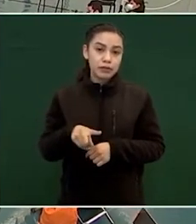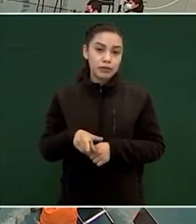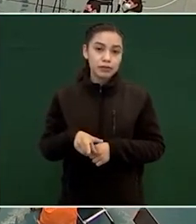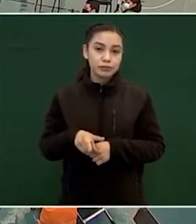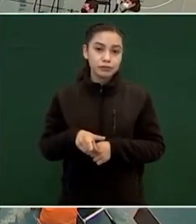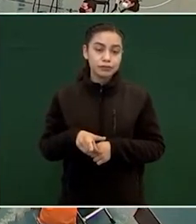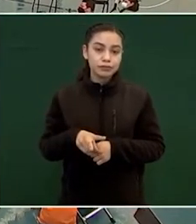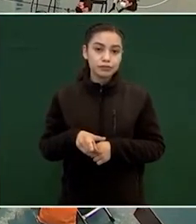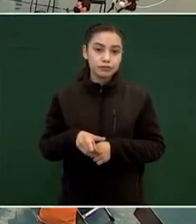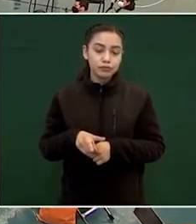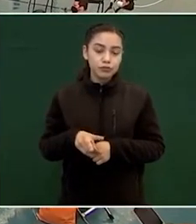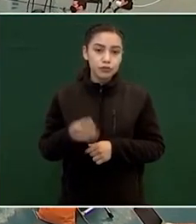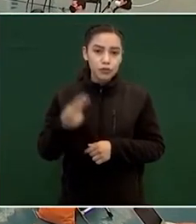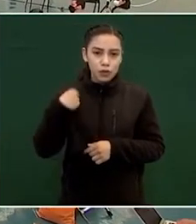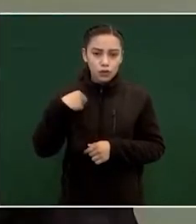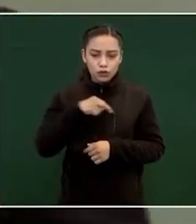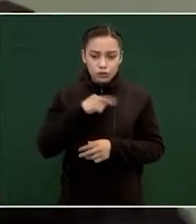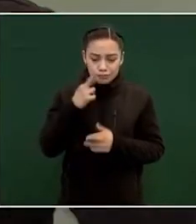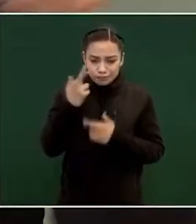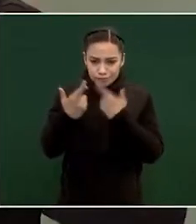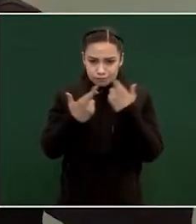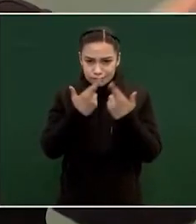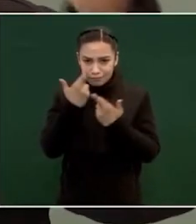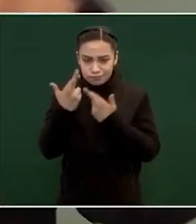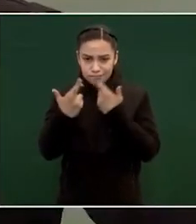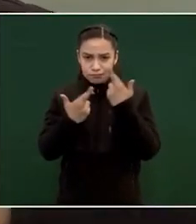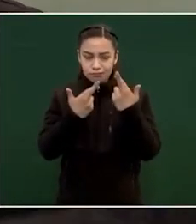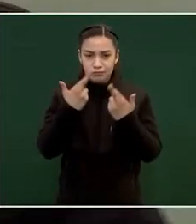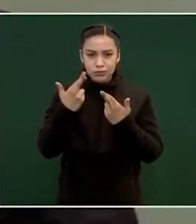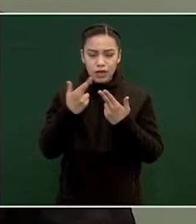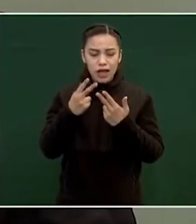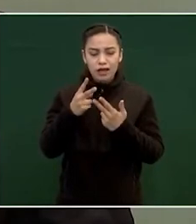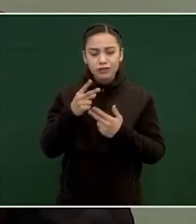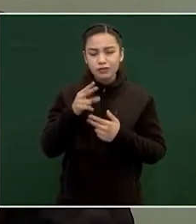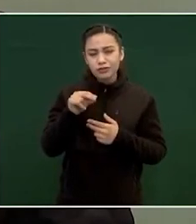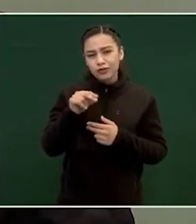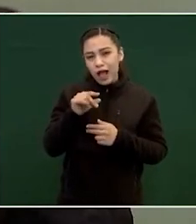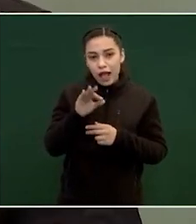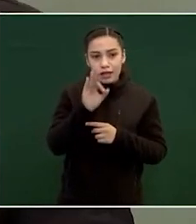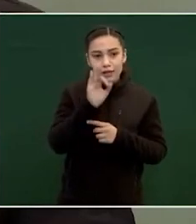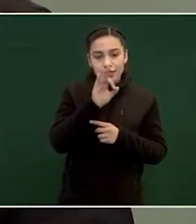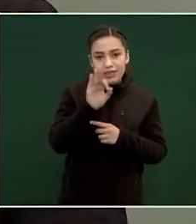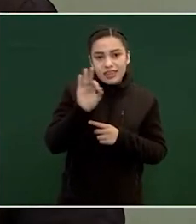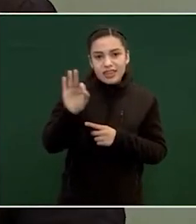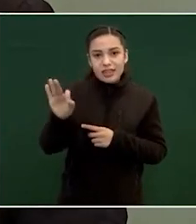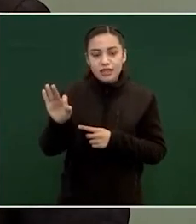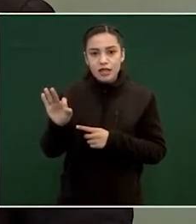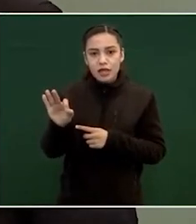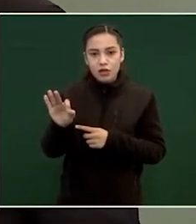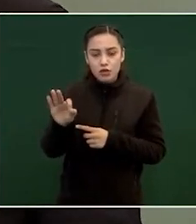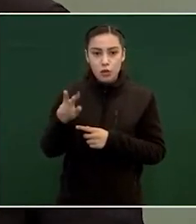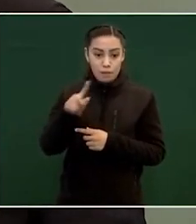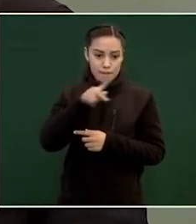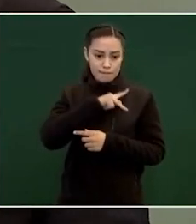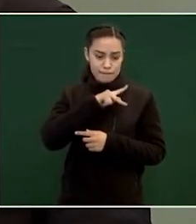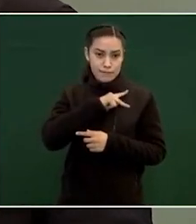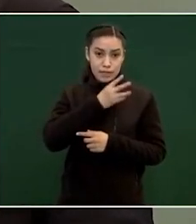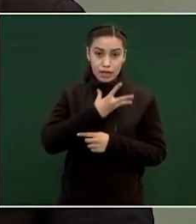si lo analizamos pues no es atacar a mi hijo Andrés